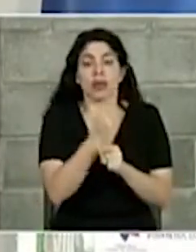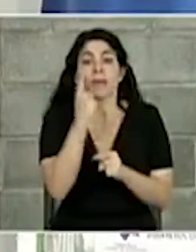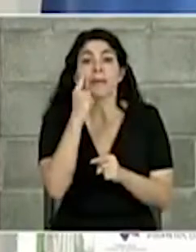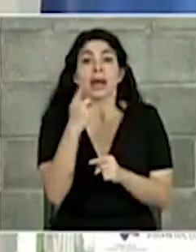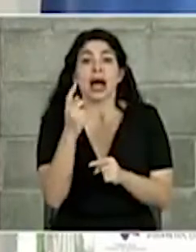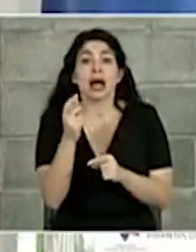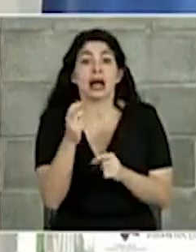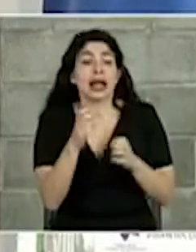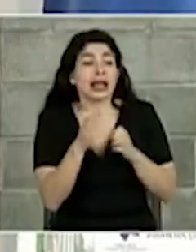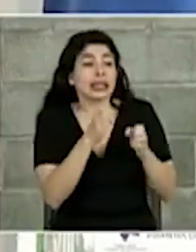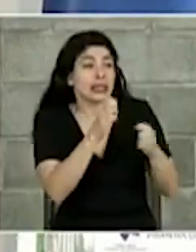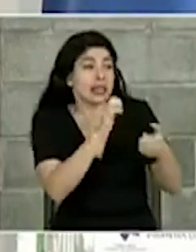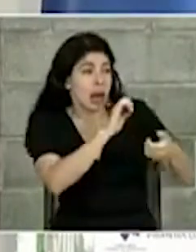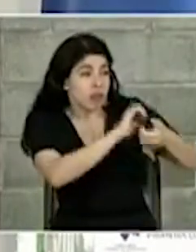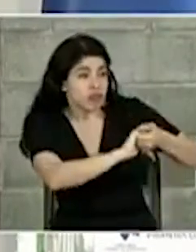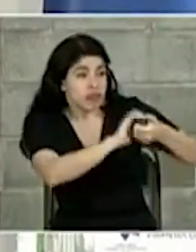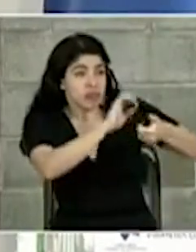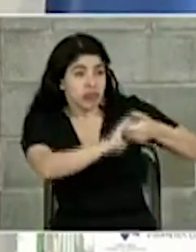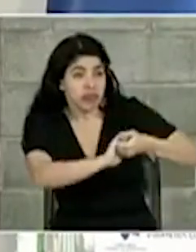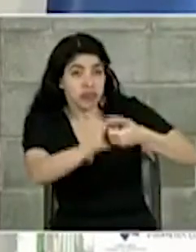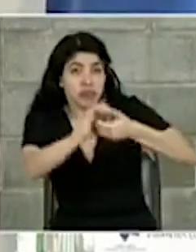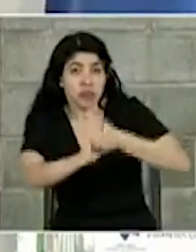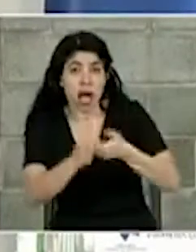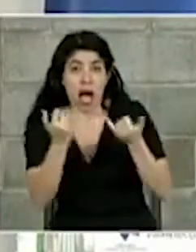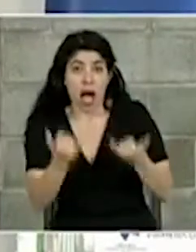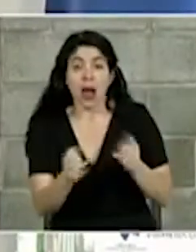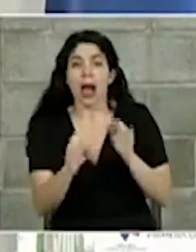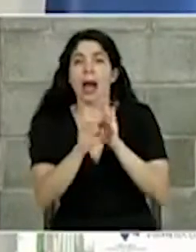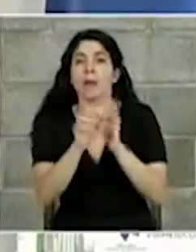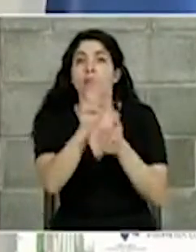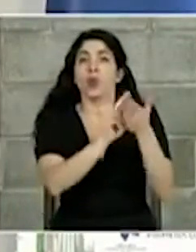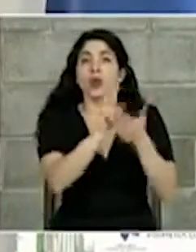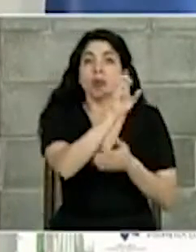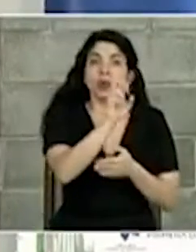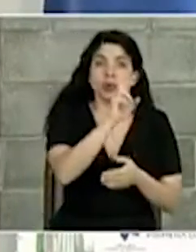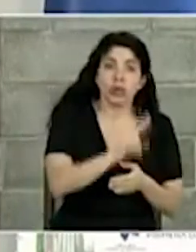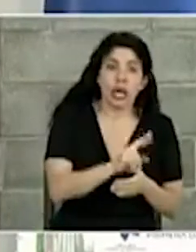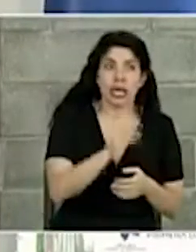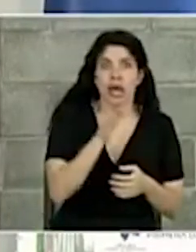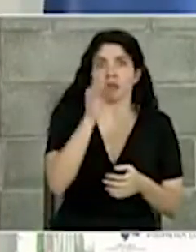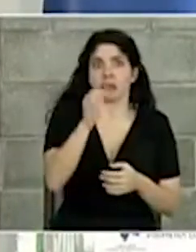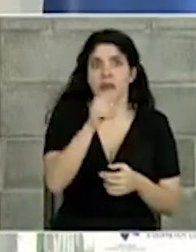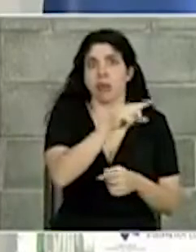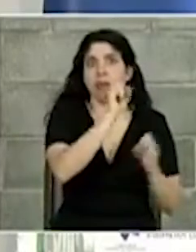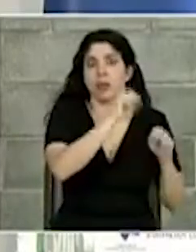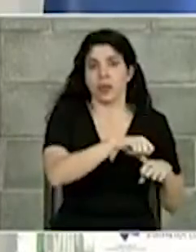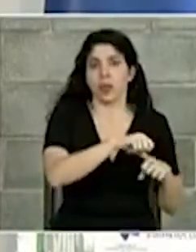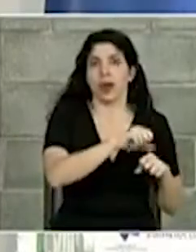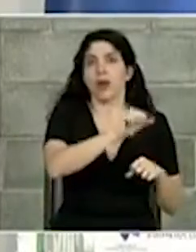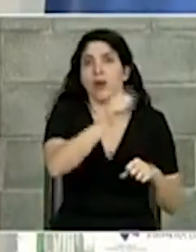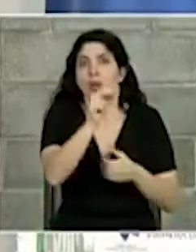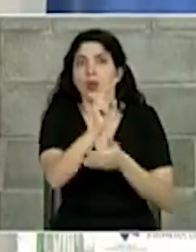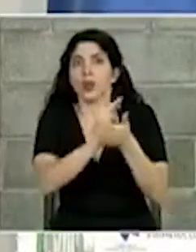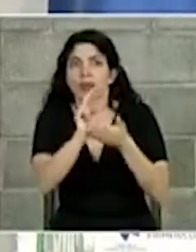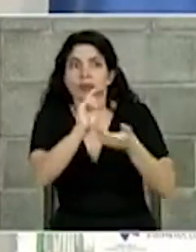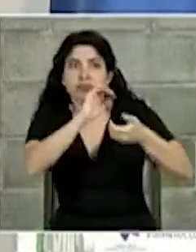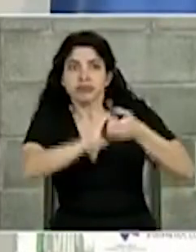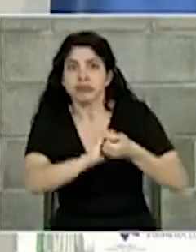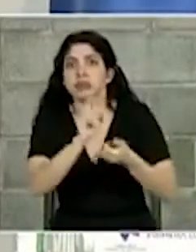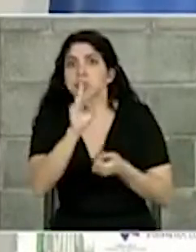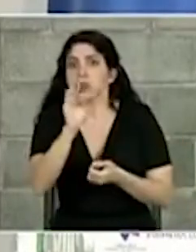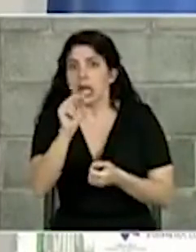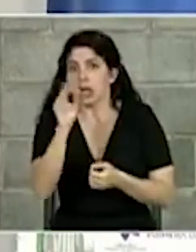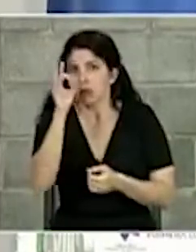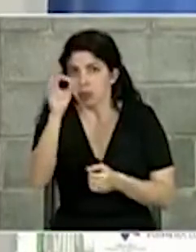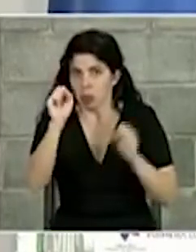que las alianzas estratégicas que estamos haciendo, por ejemplo, con la Universidad de Costa Rica, que eventualmente se pueden hacer con otras universidades como la UTN,